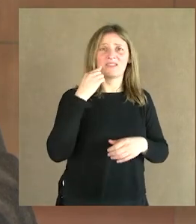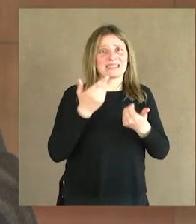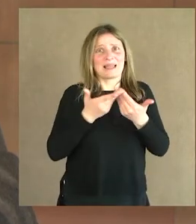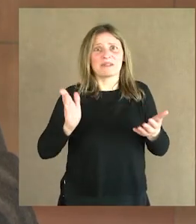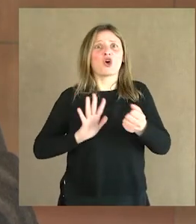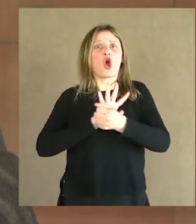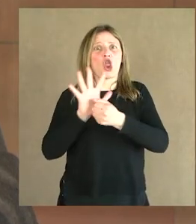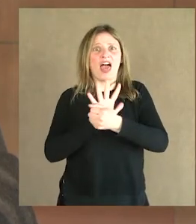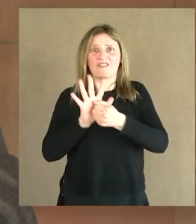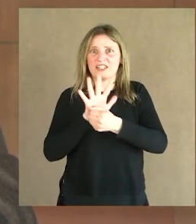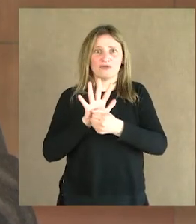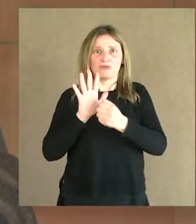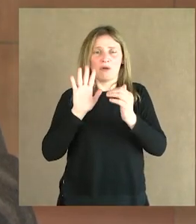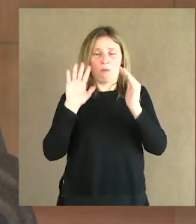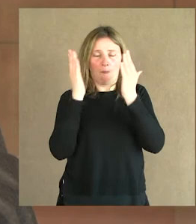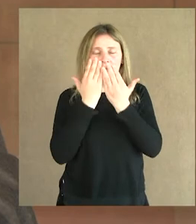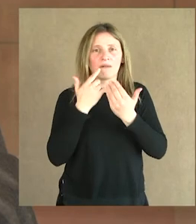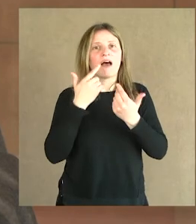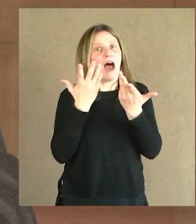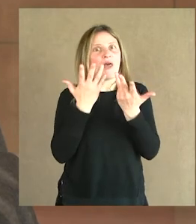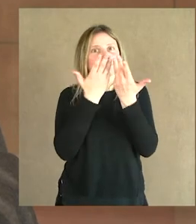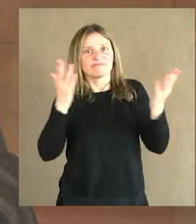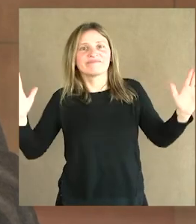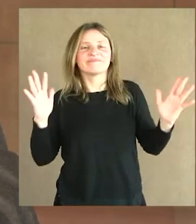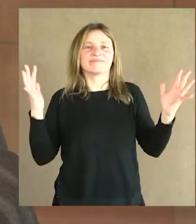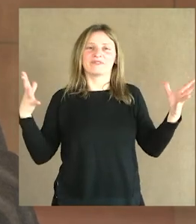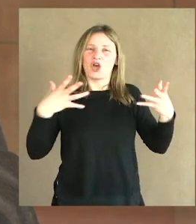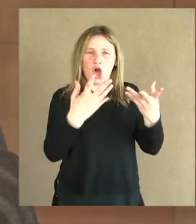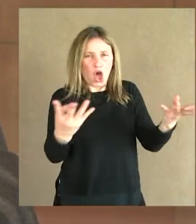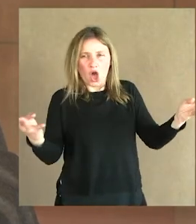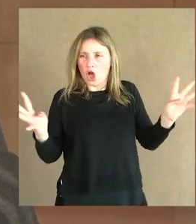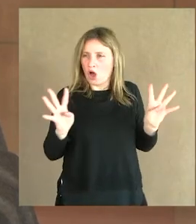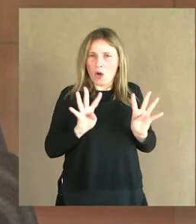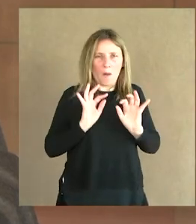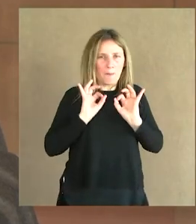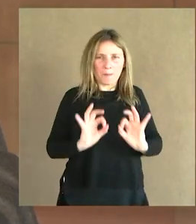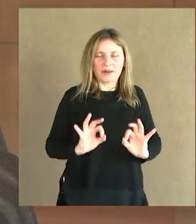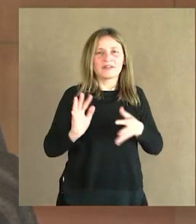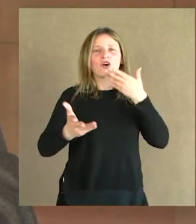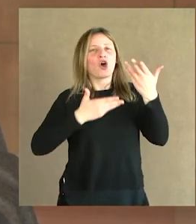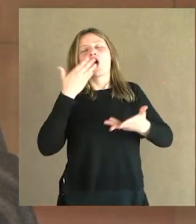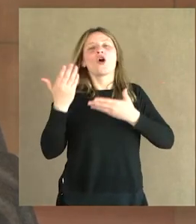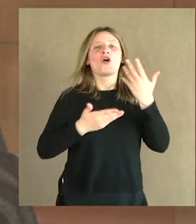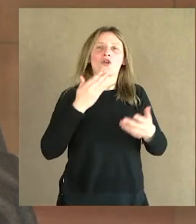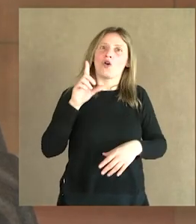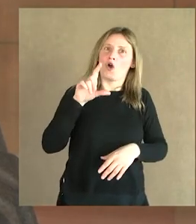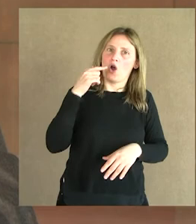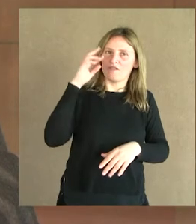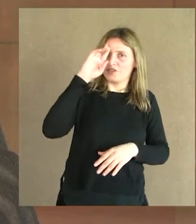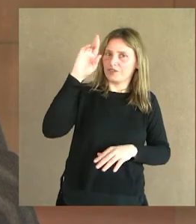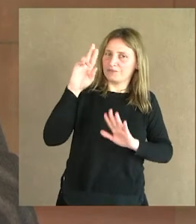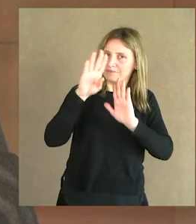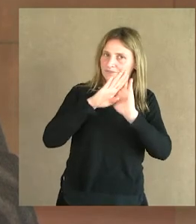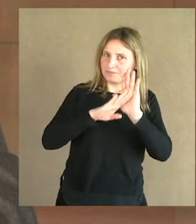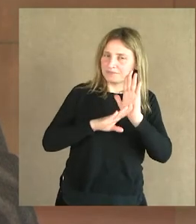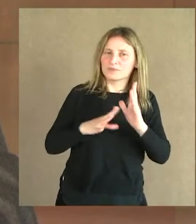pandemia que todo el Coro Nacional participará de un concierto. Por supuesto, dado las limitaciones de los protocolos sanitarios,